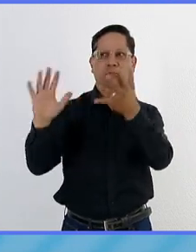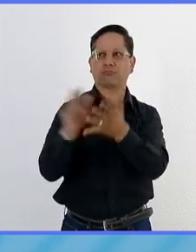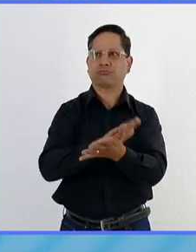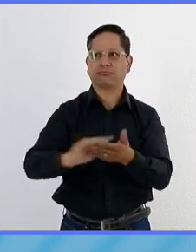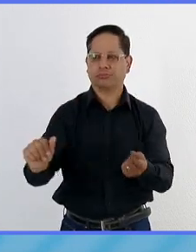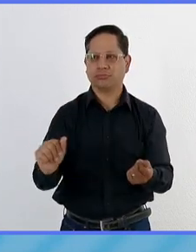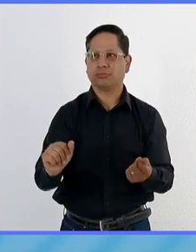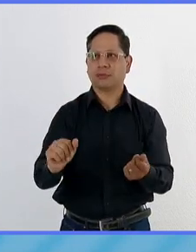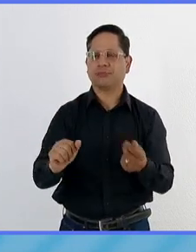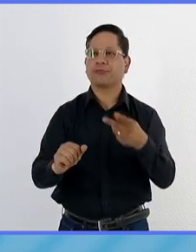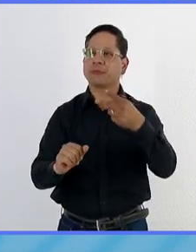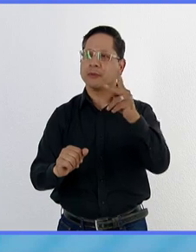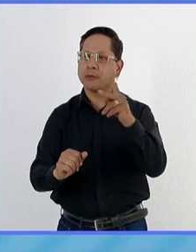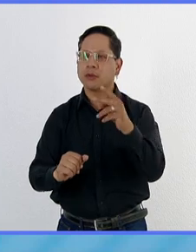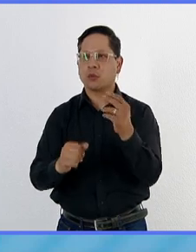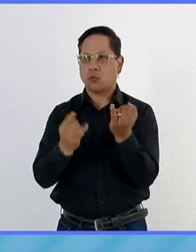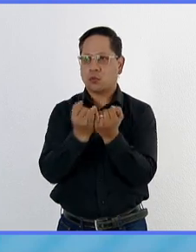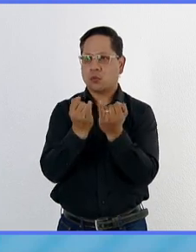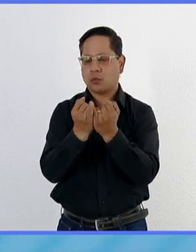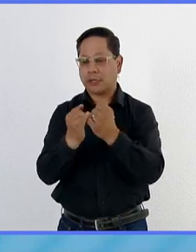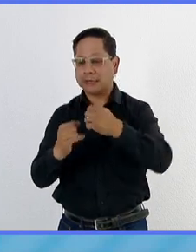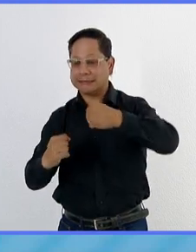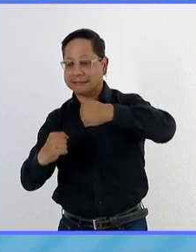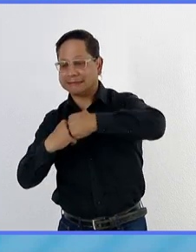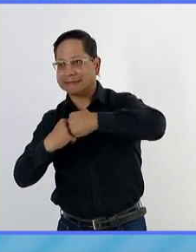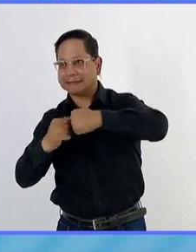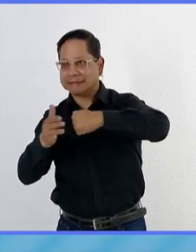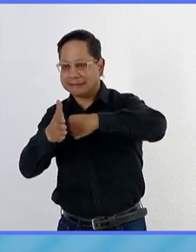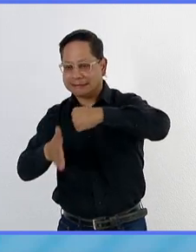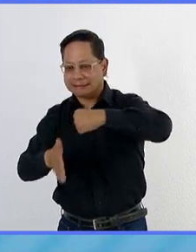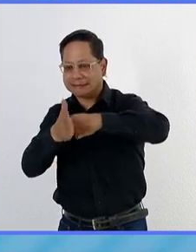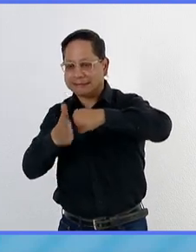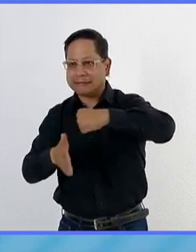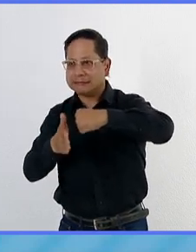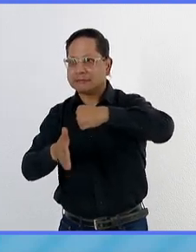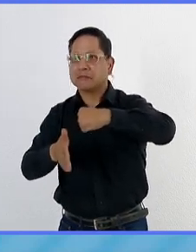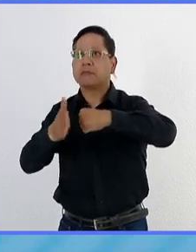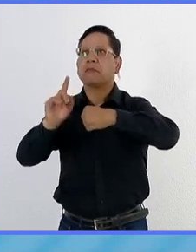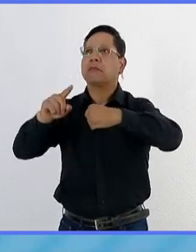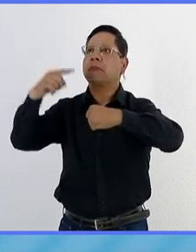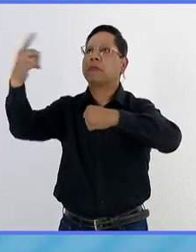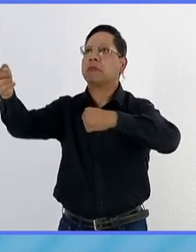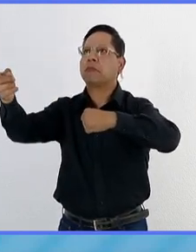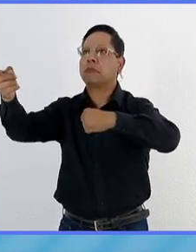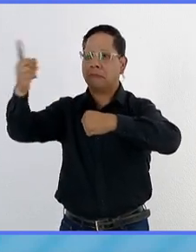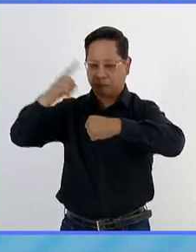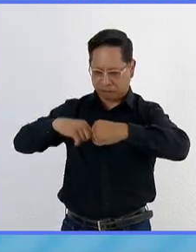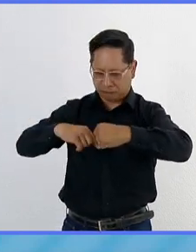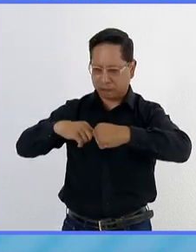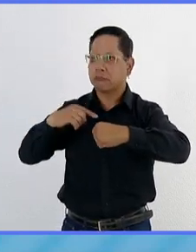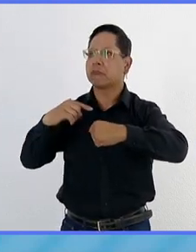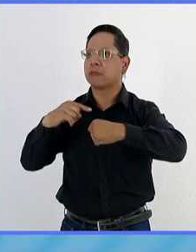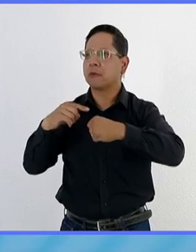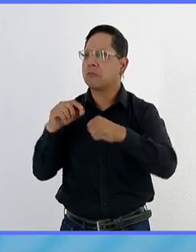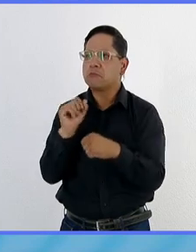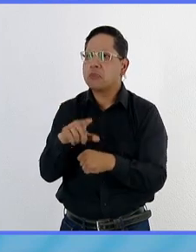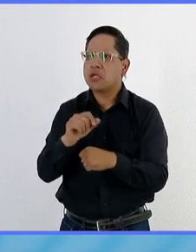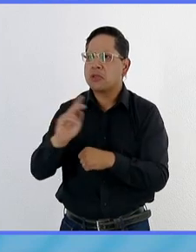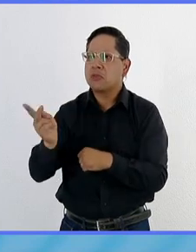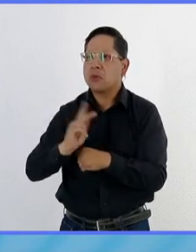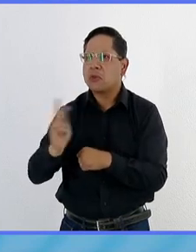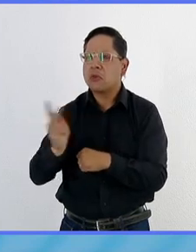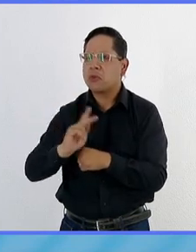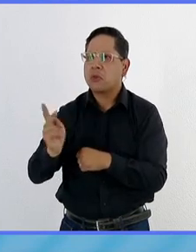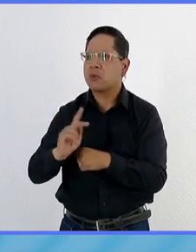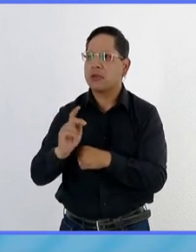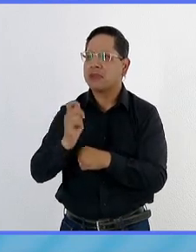también, pues, en la frontera no nos divide exactamente nada del otro país. Las condiciones son muy parecidas